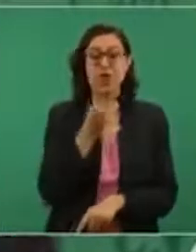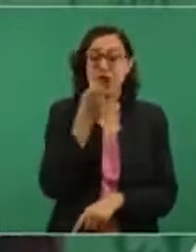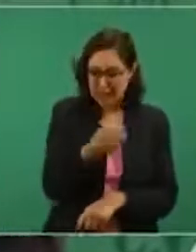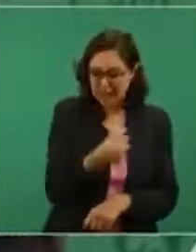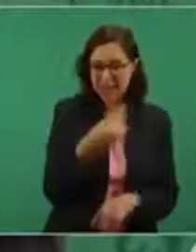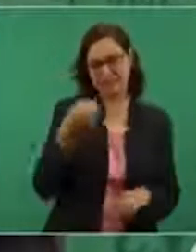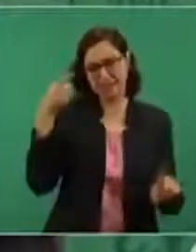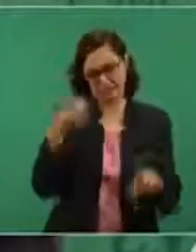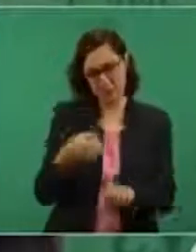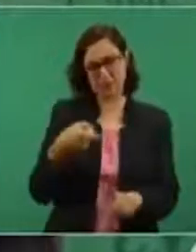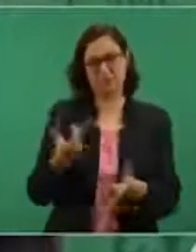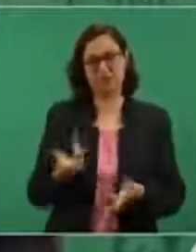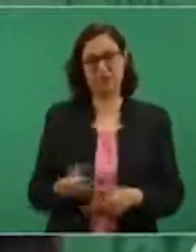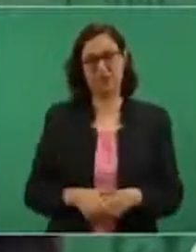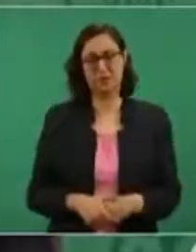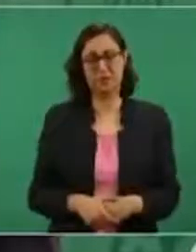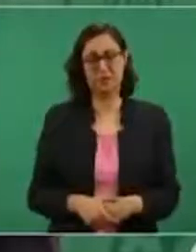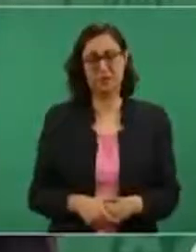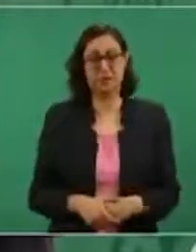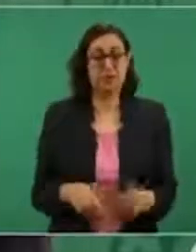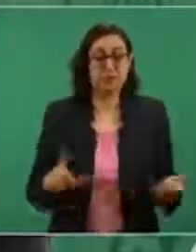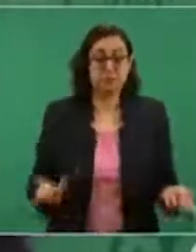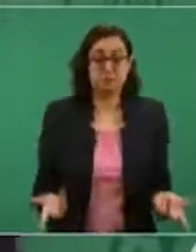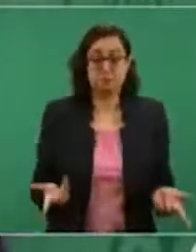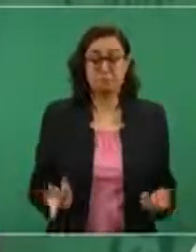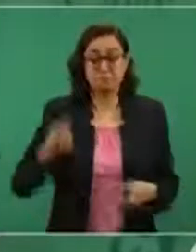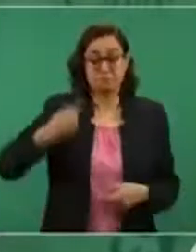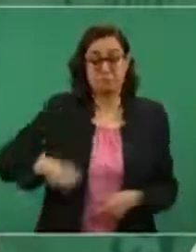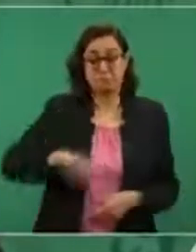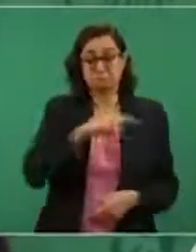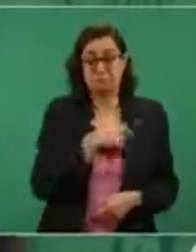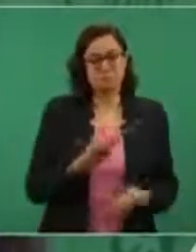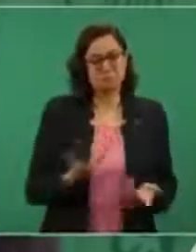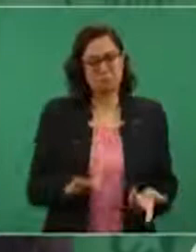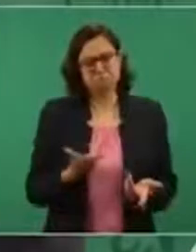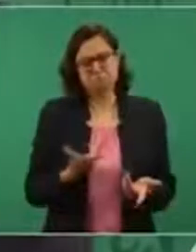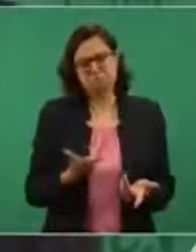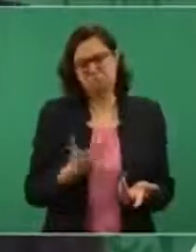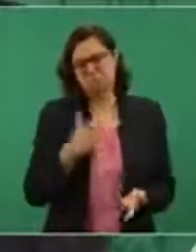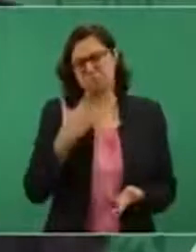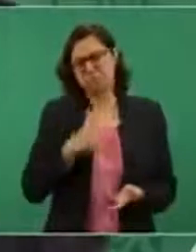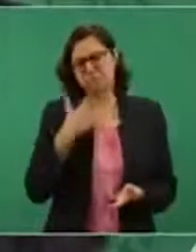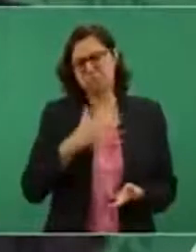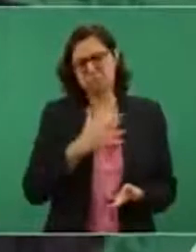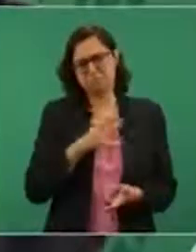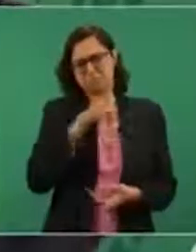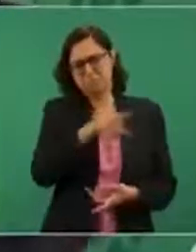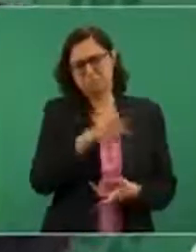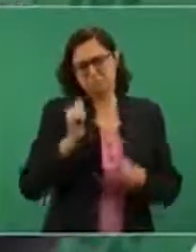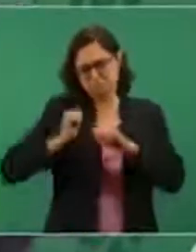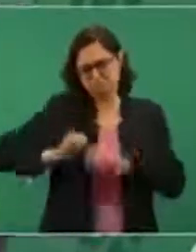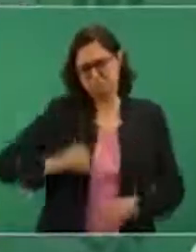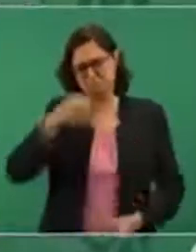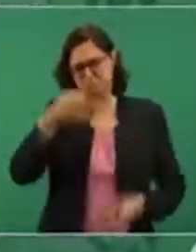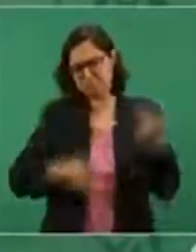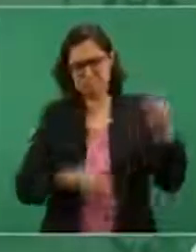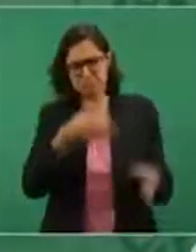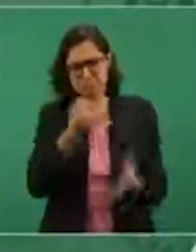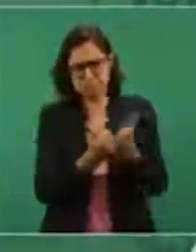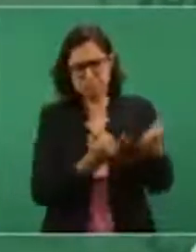del asunto. Nosotros vamos a respetar las decisiones del Poder Judicial.